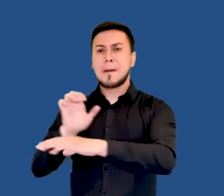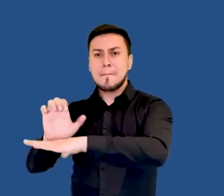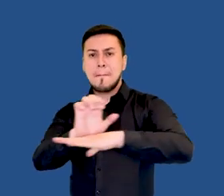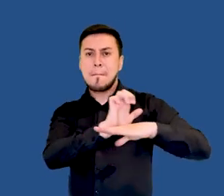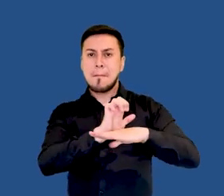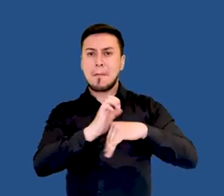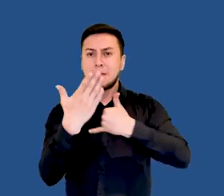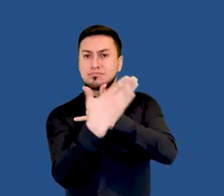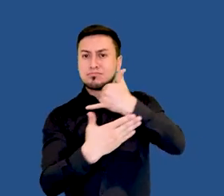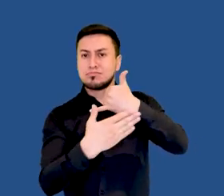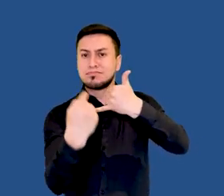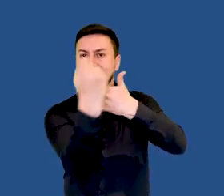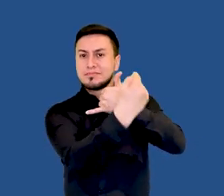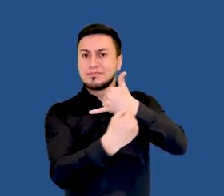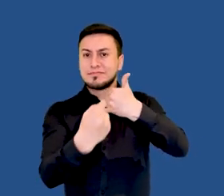territoriales.